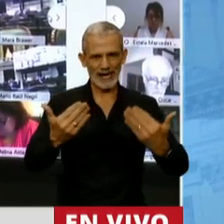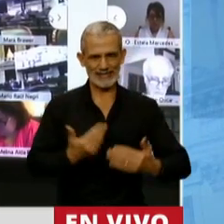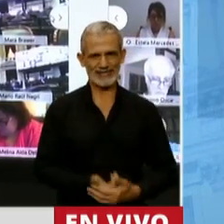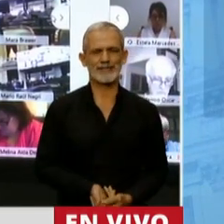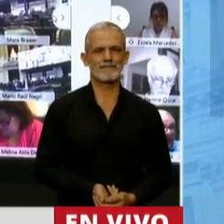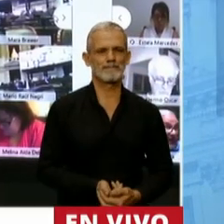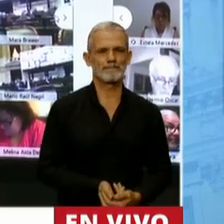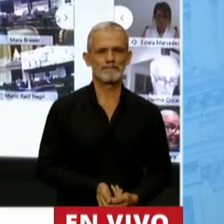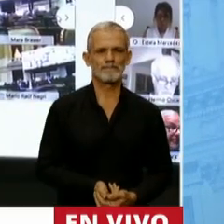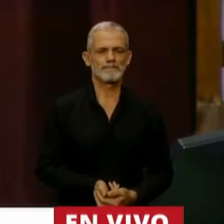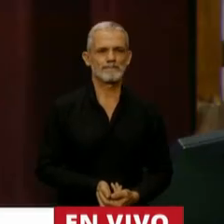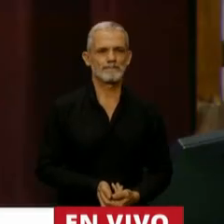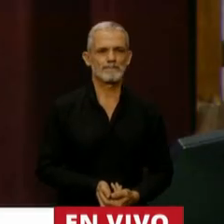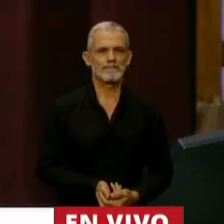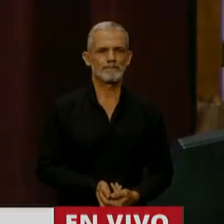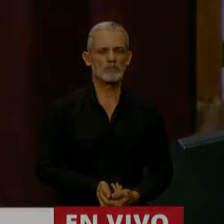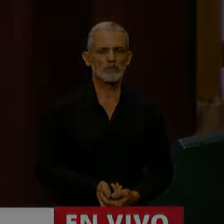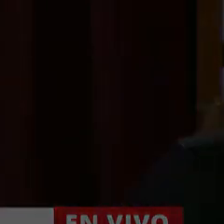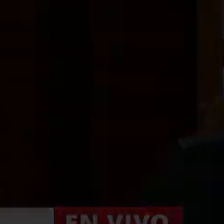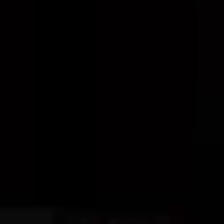Presidenta. Gracias, diputada.